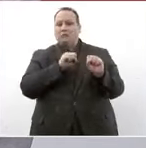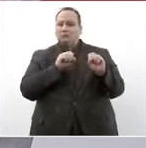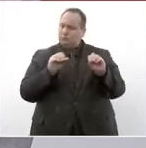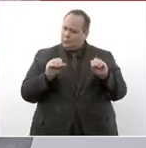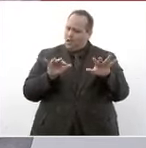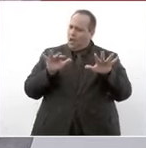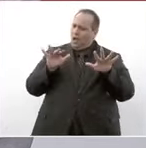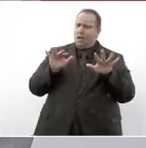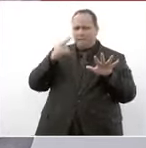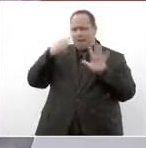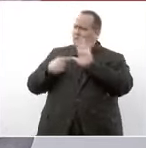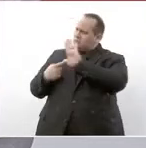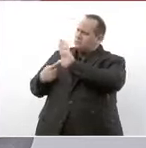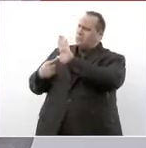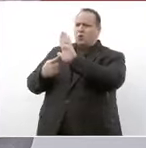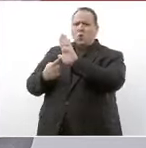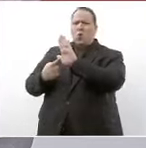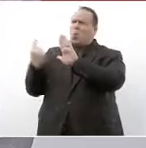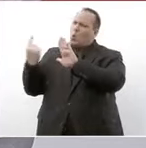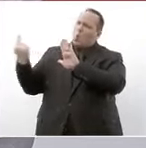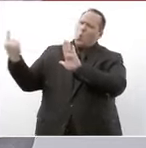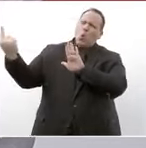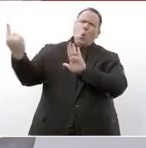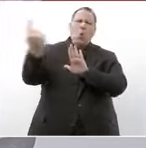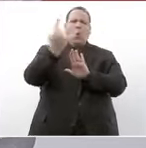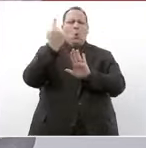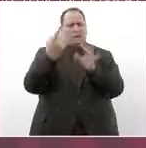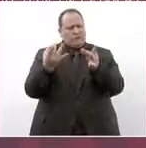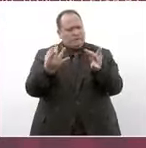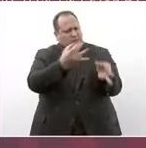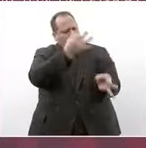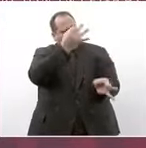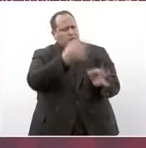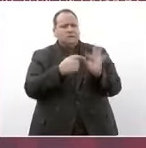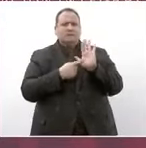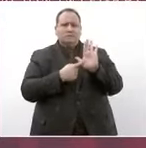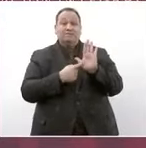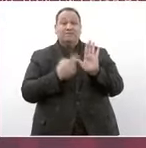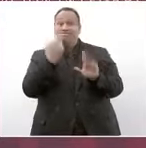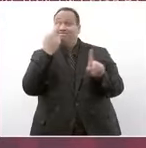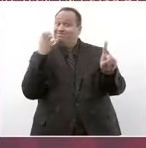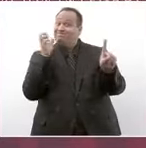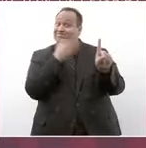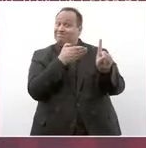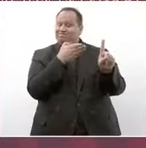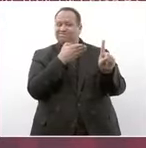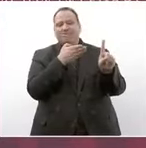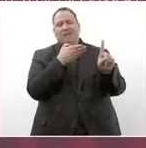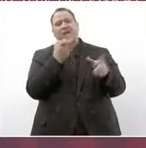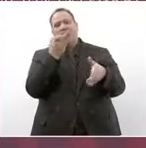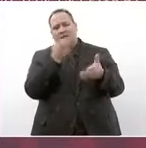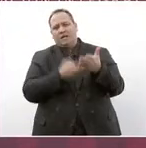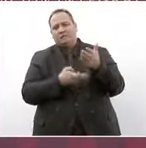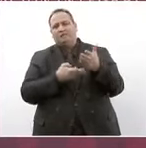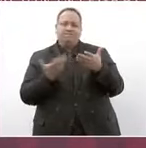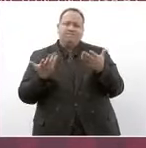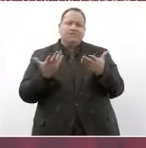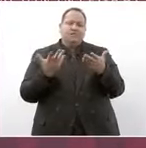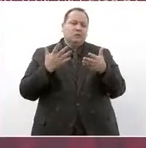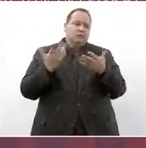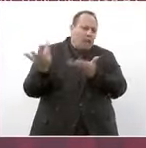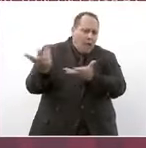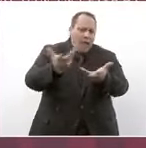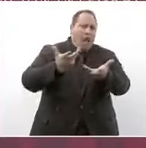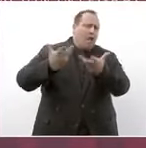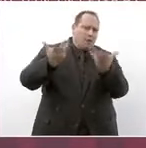de México para uno solo integral y eficiente, en ese sentido necesitamos cultivar, llevar